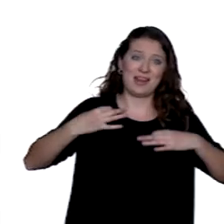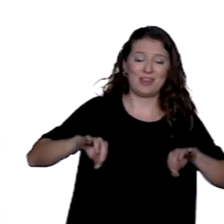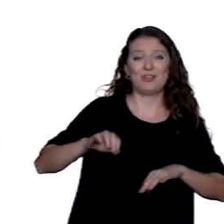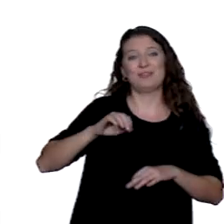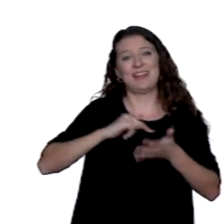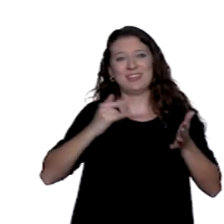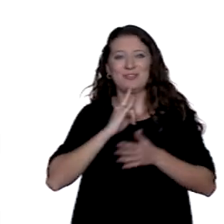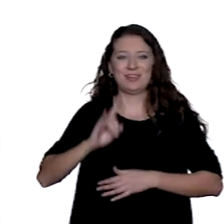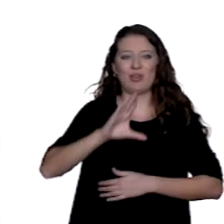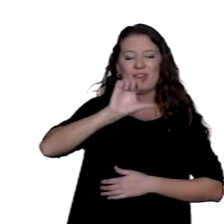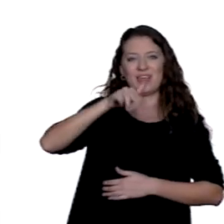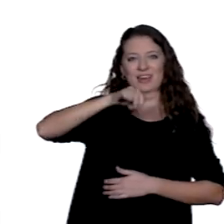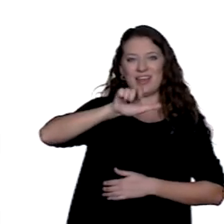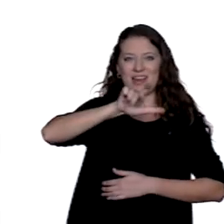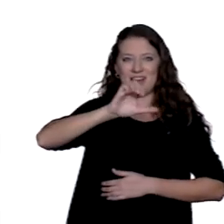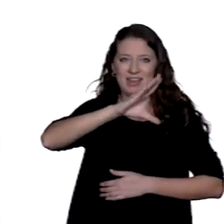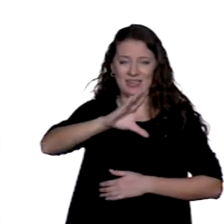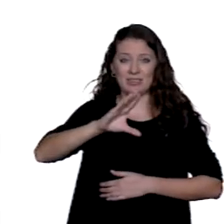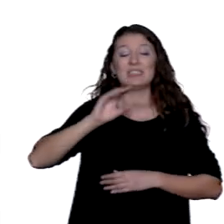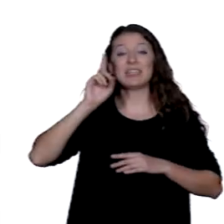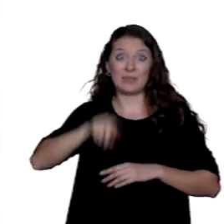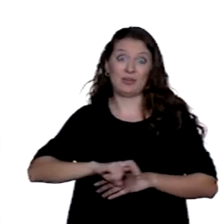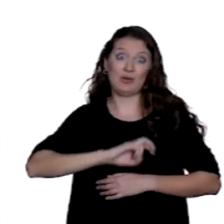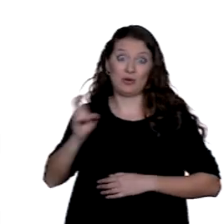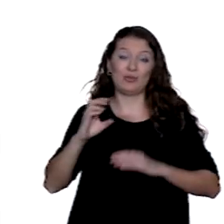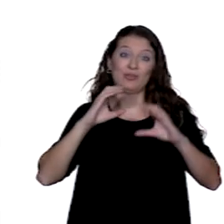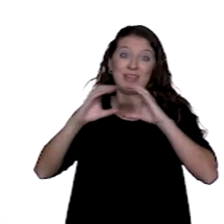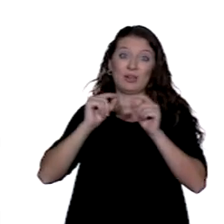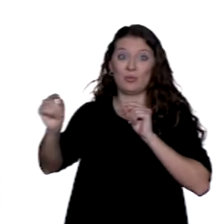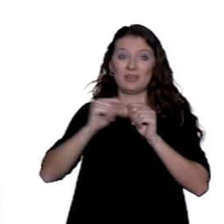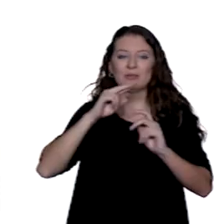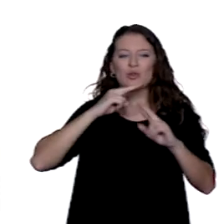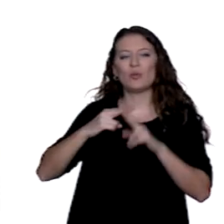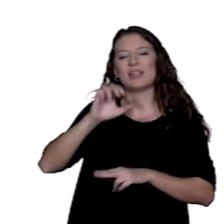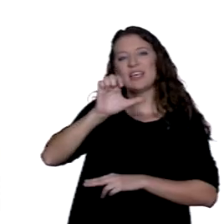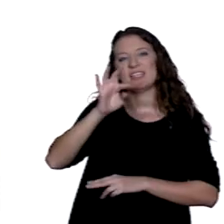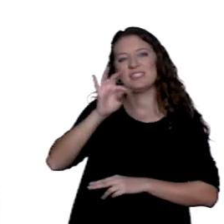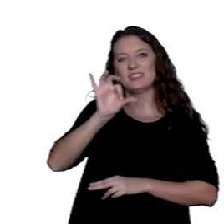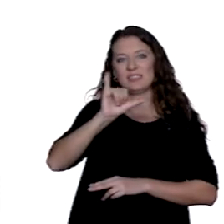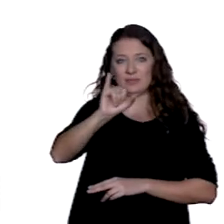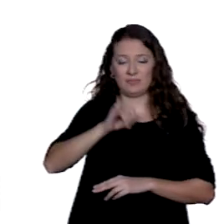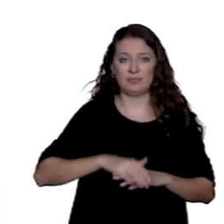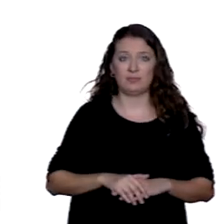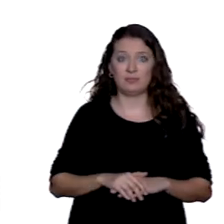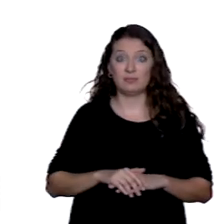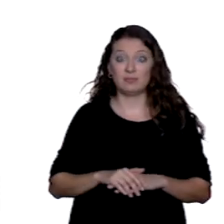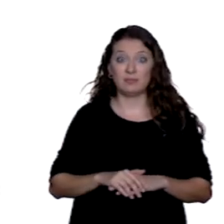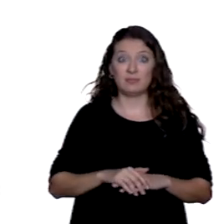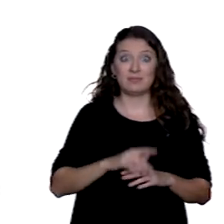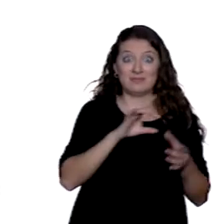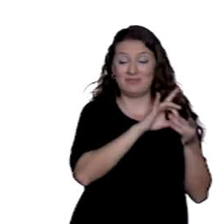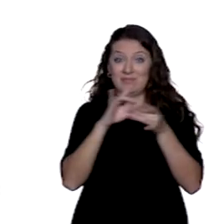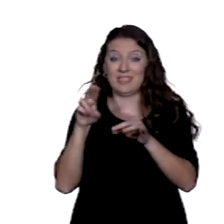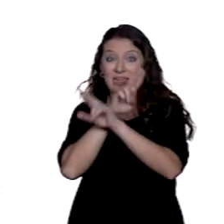CENELEC y su equivalente en telecomunicaciones que se llama ETSI. Sus análogos internacionales